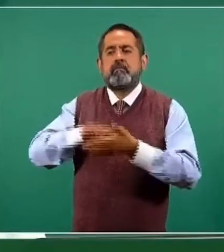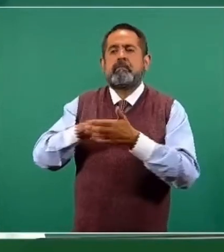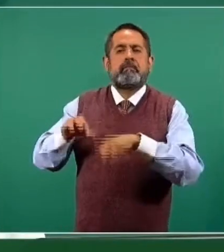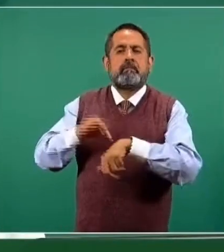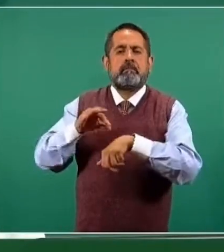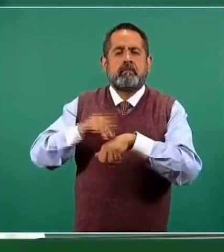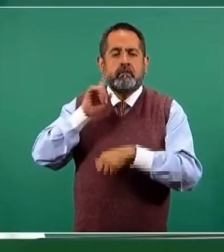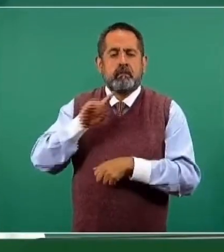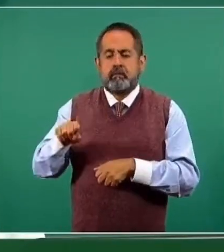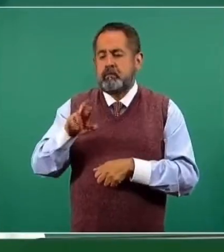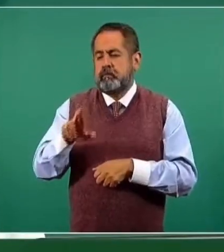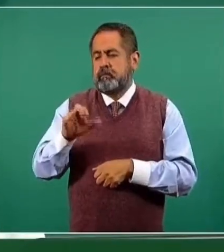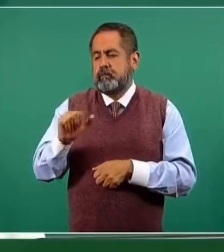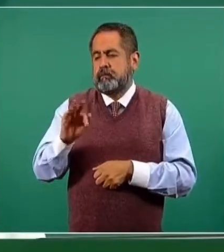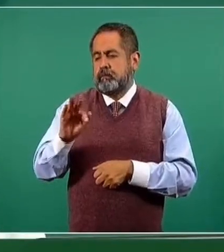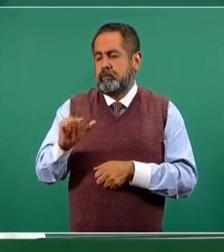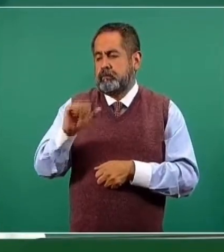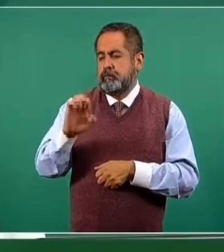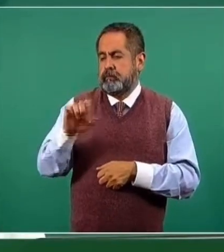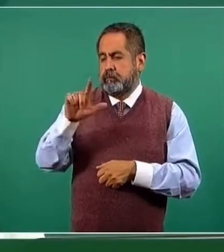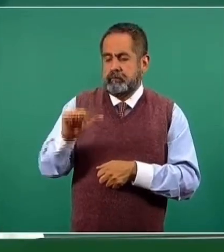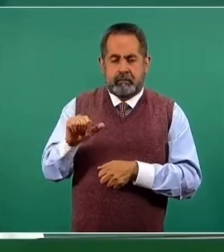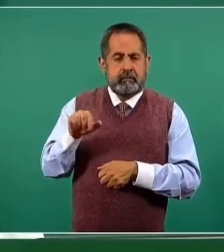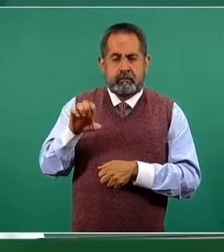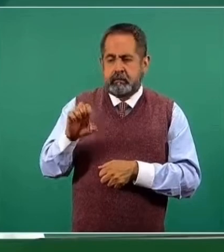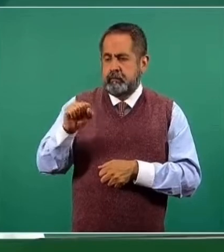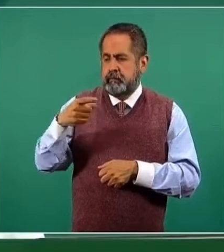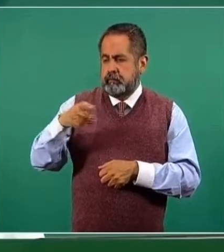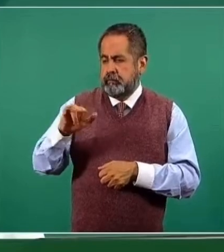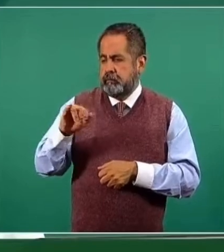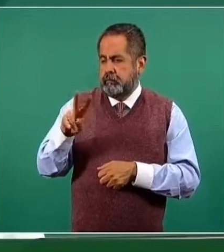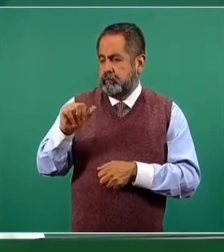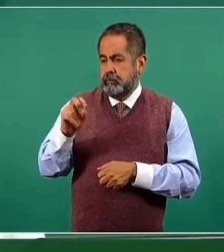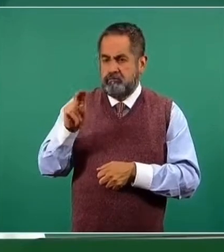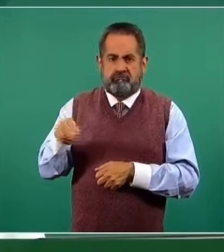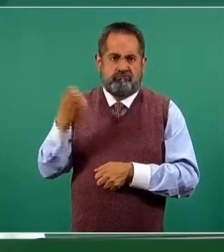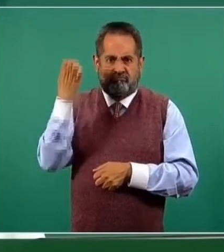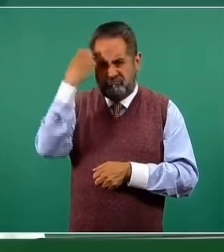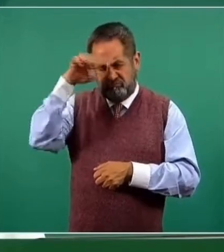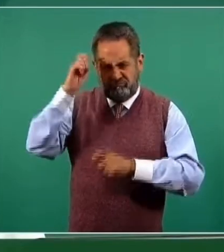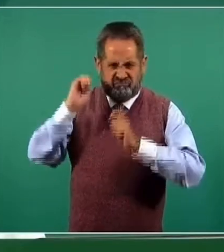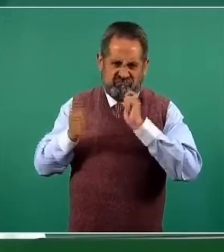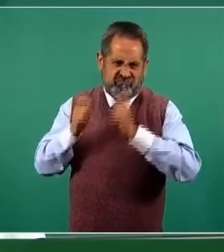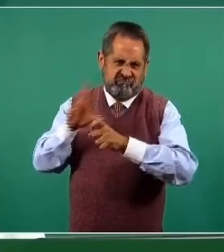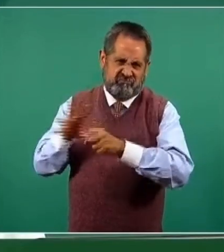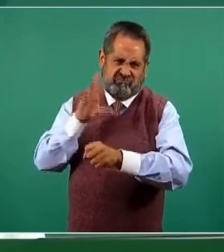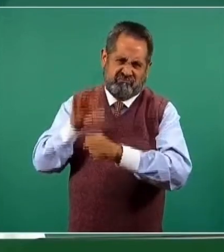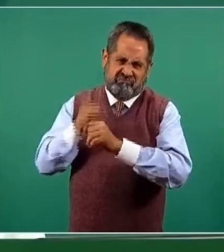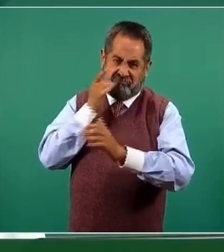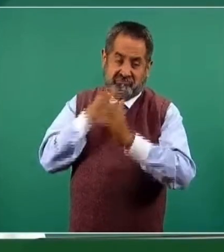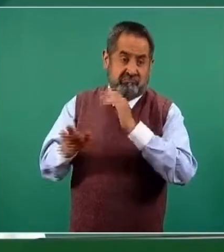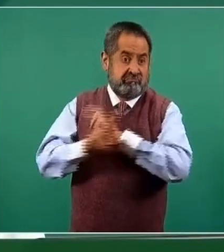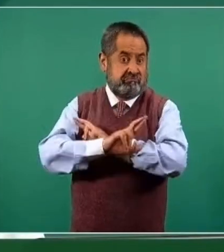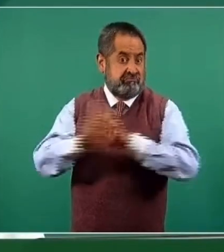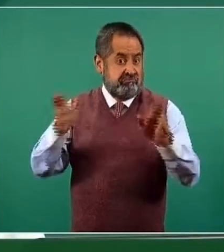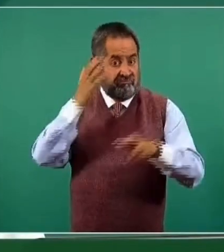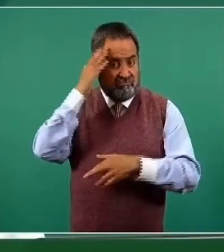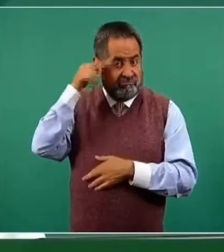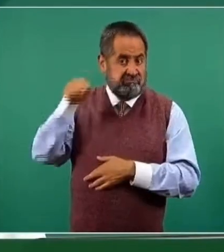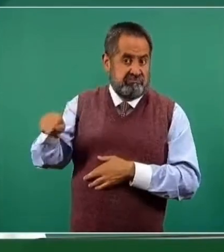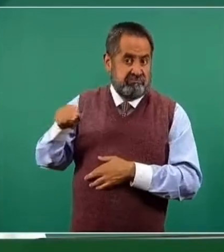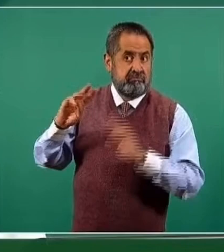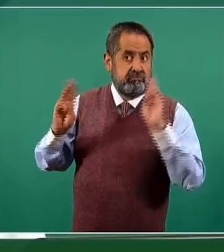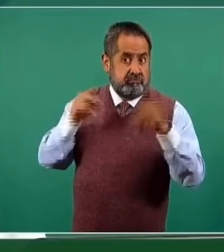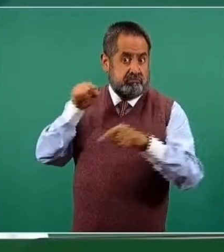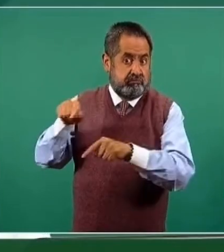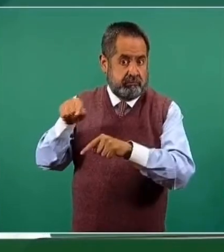Rafaela Schiabón Aramani, quien es una especialista en el campo, muy reconocida en México y en el mundo,